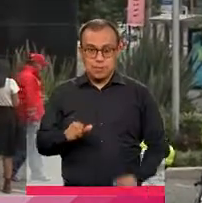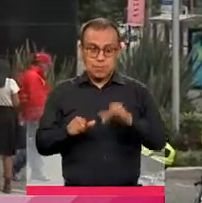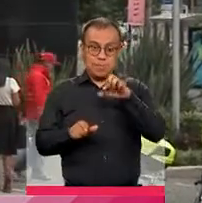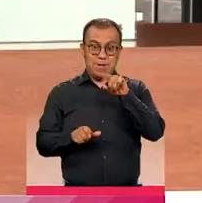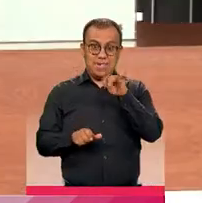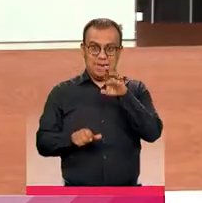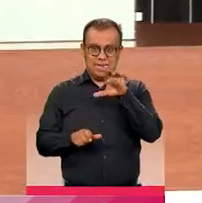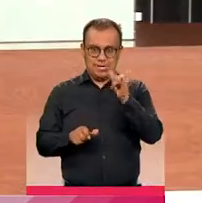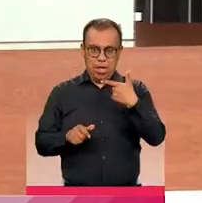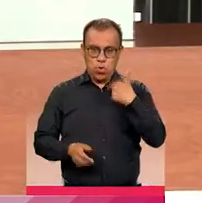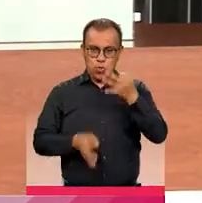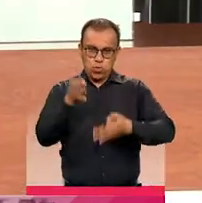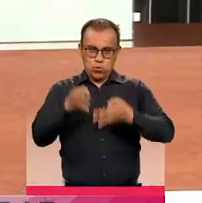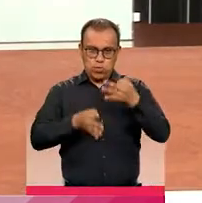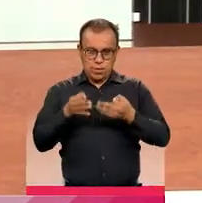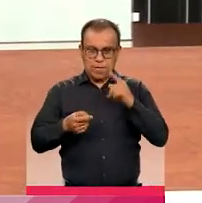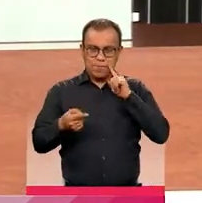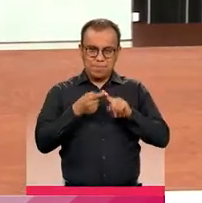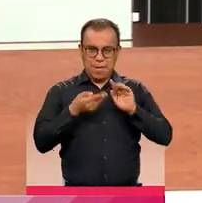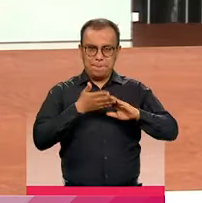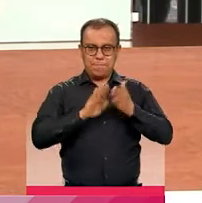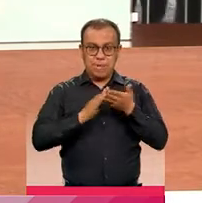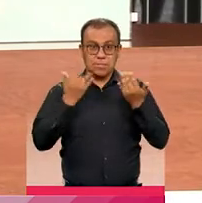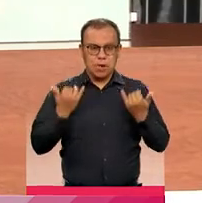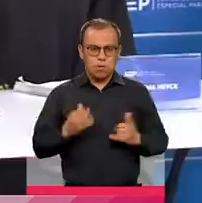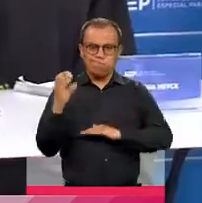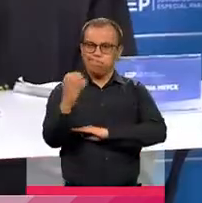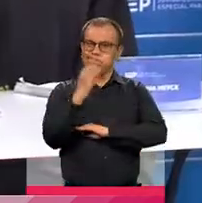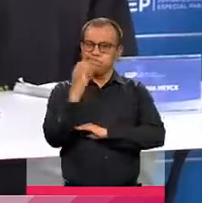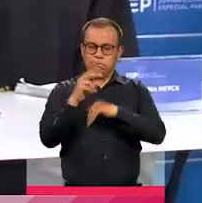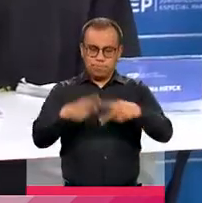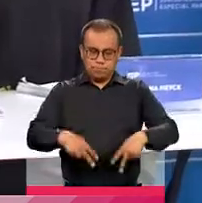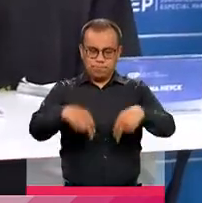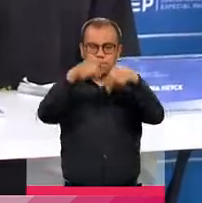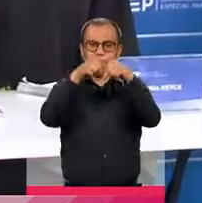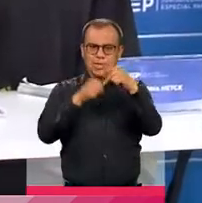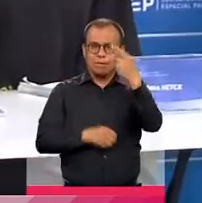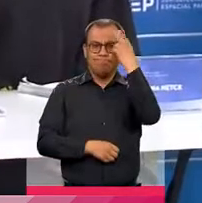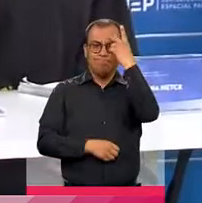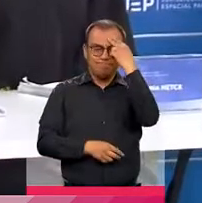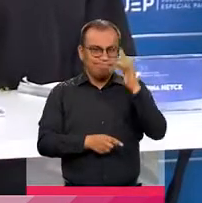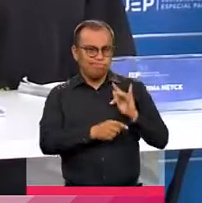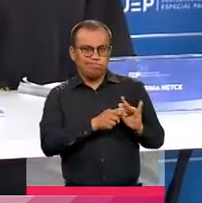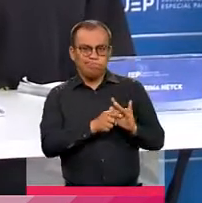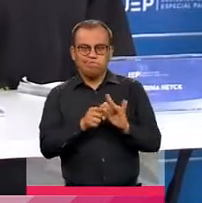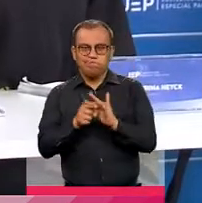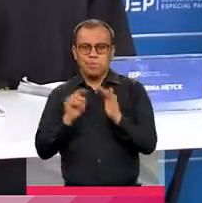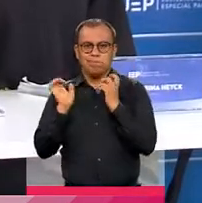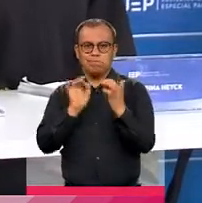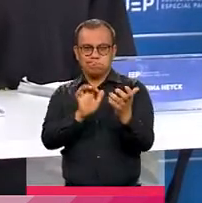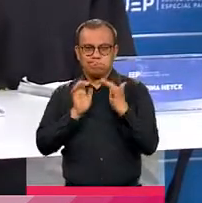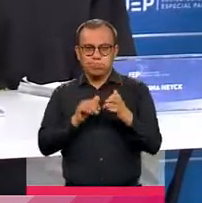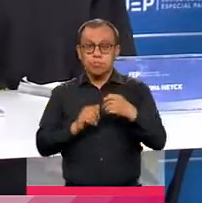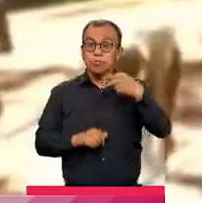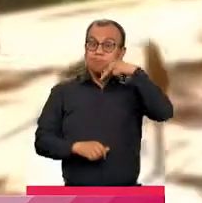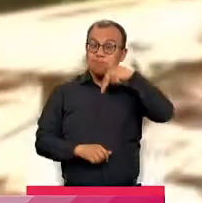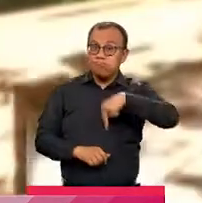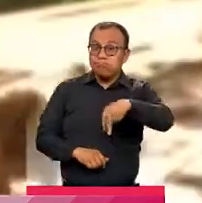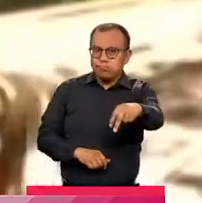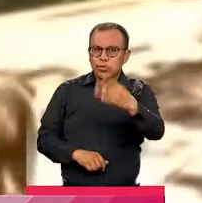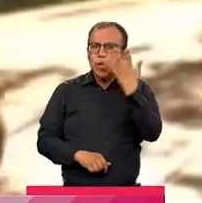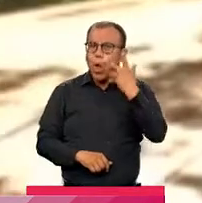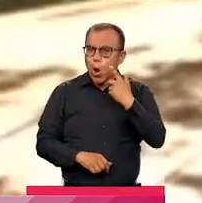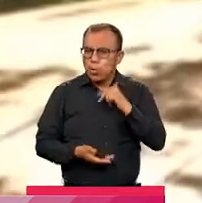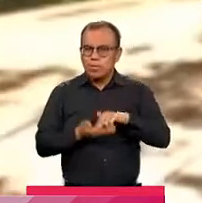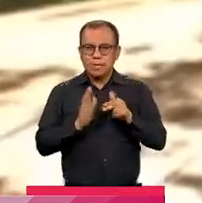presidenta de la Justicia Especial para la Paz, Colombia es una sociedad inmersa en las lógicas y prácticas de la guerra en la vida cotidiana luego